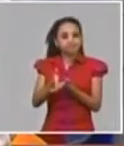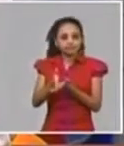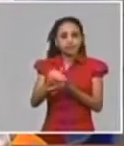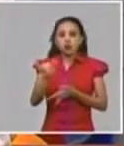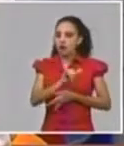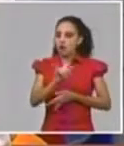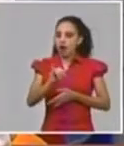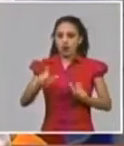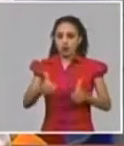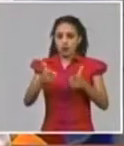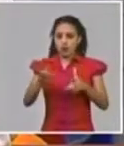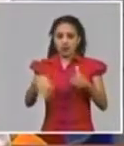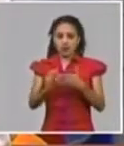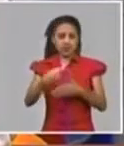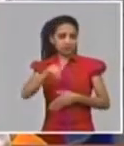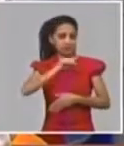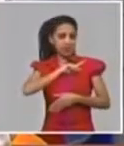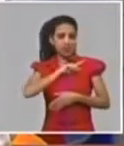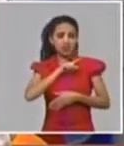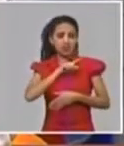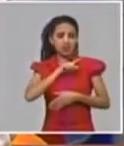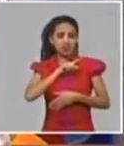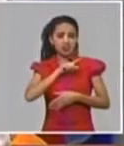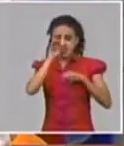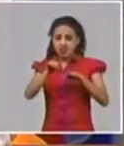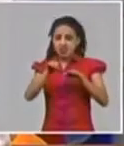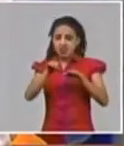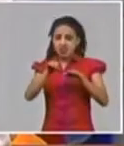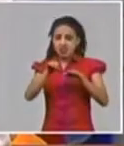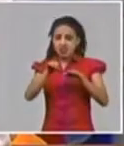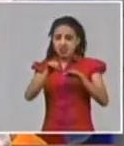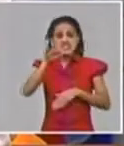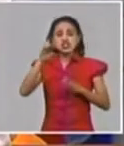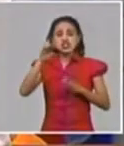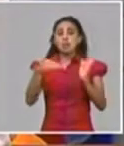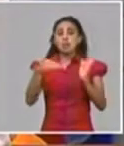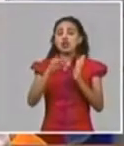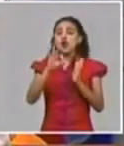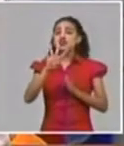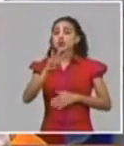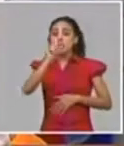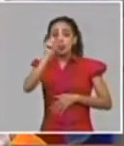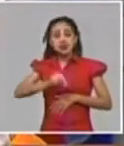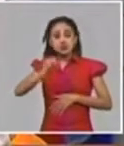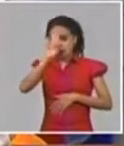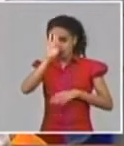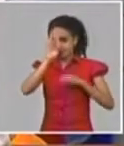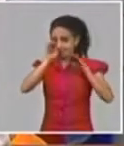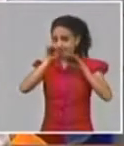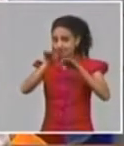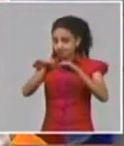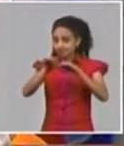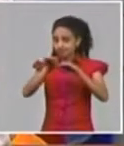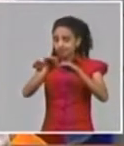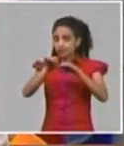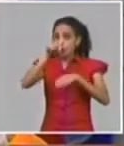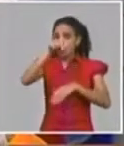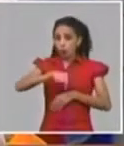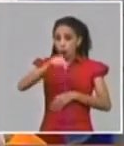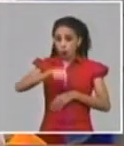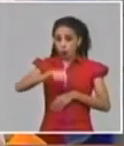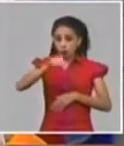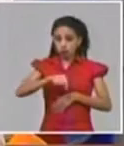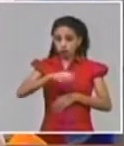permanecen ingresados para atención y vigilancia en el país 5.084 personas. Por lo tanto, hoy estamos